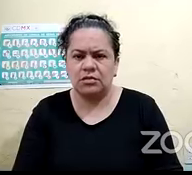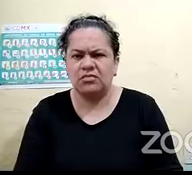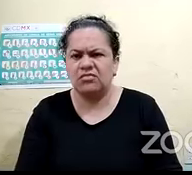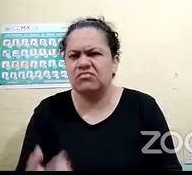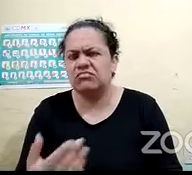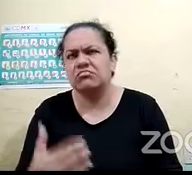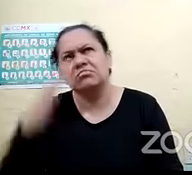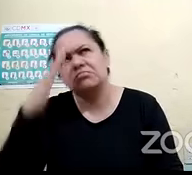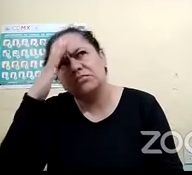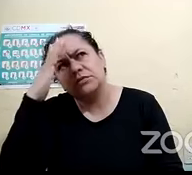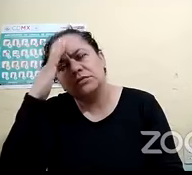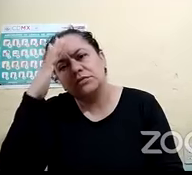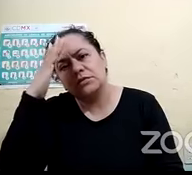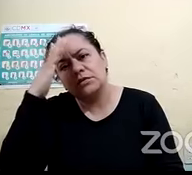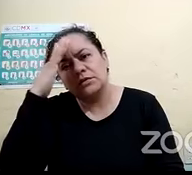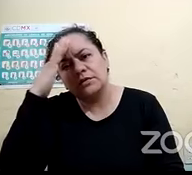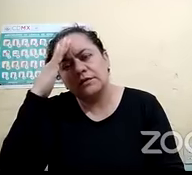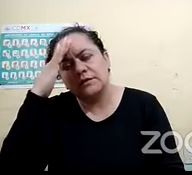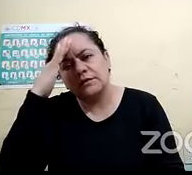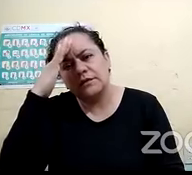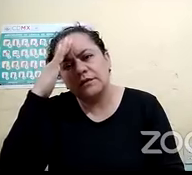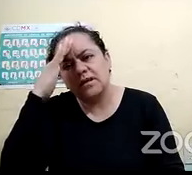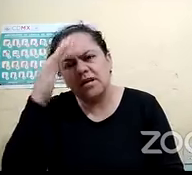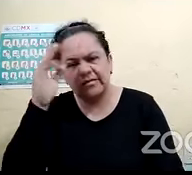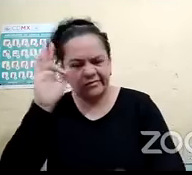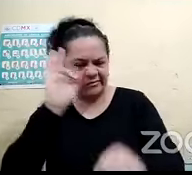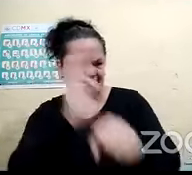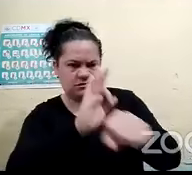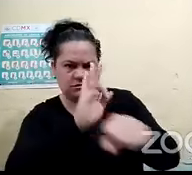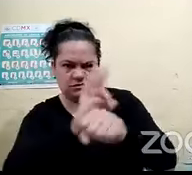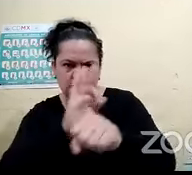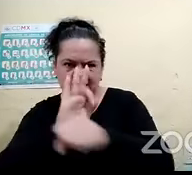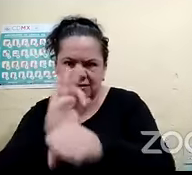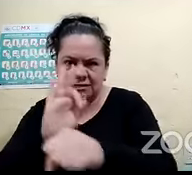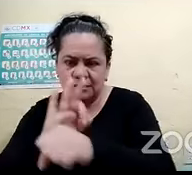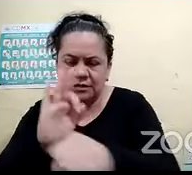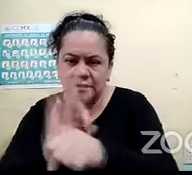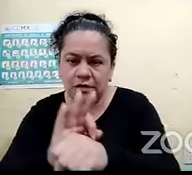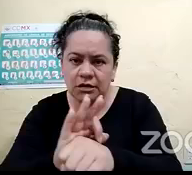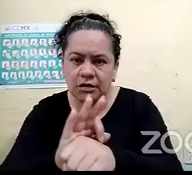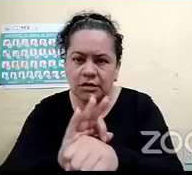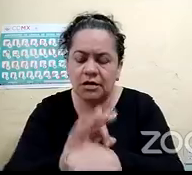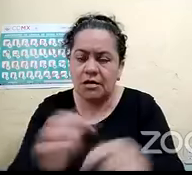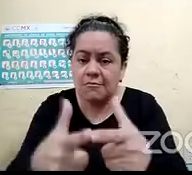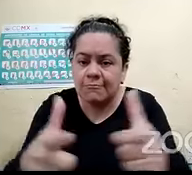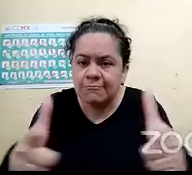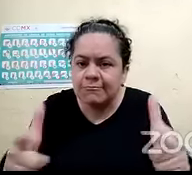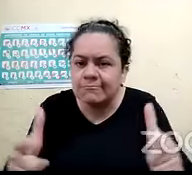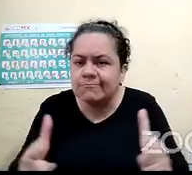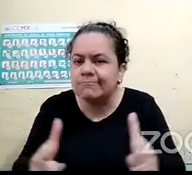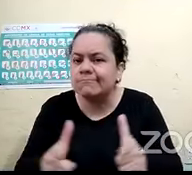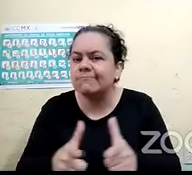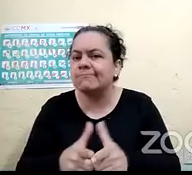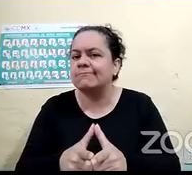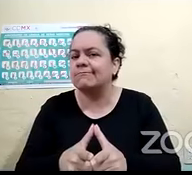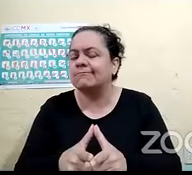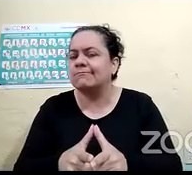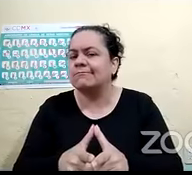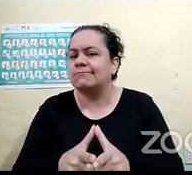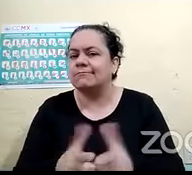defender a los grupos más desprotegidos, desde que tengo memoria.